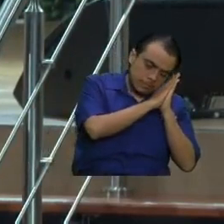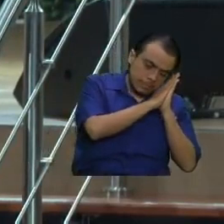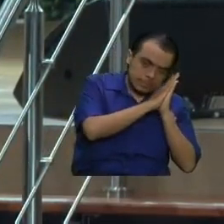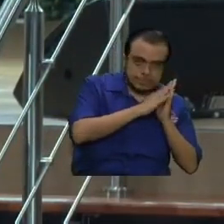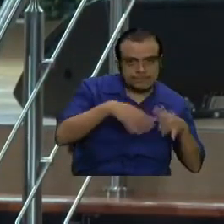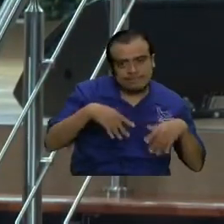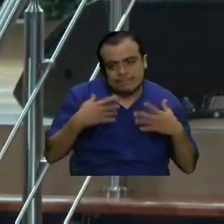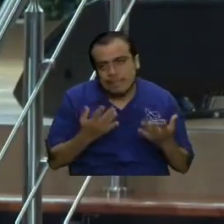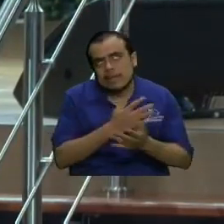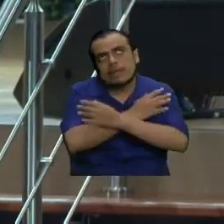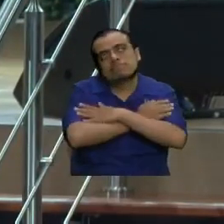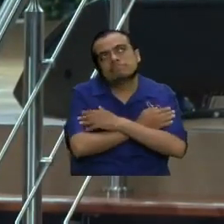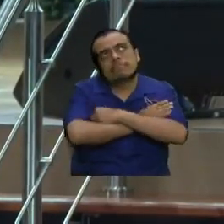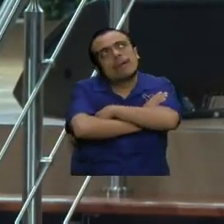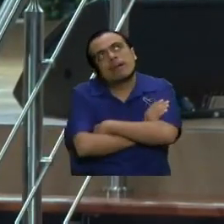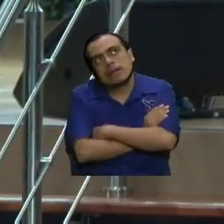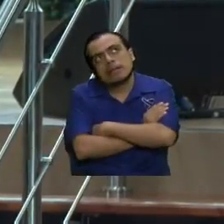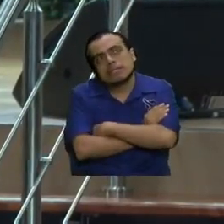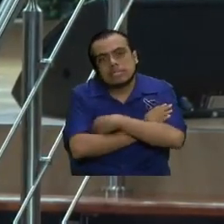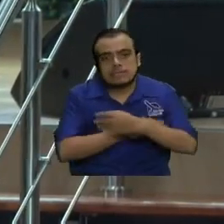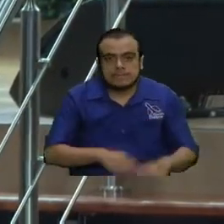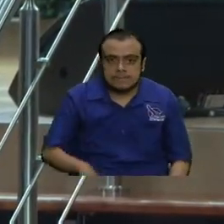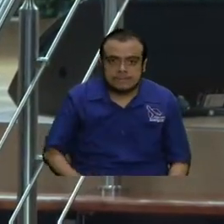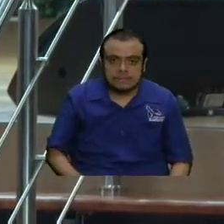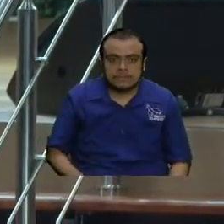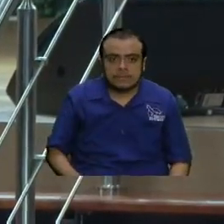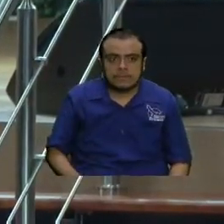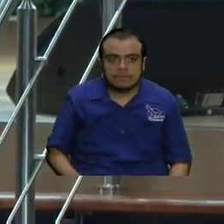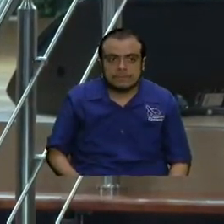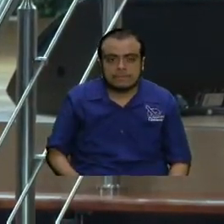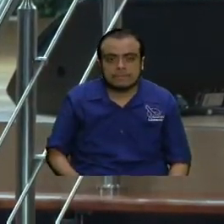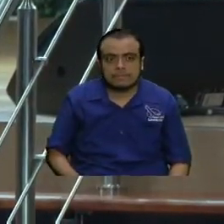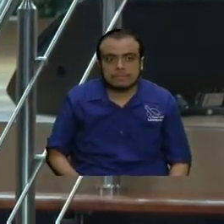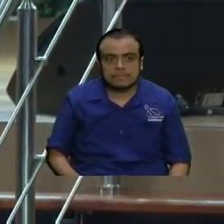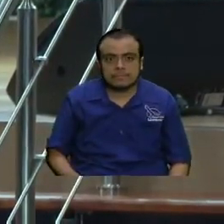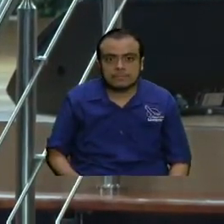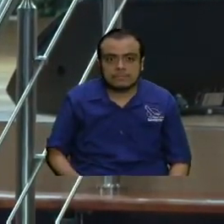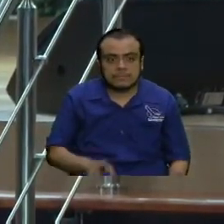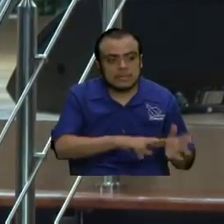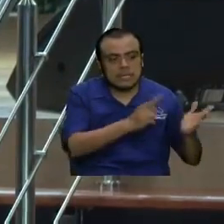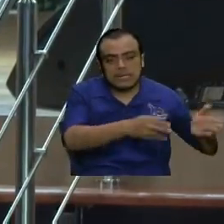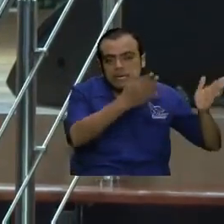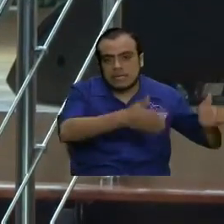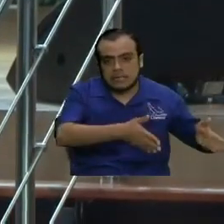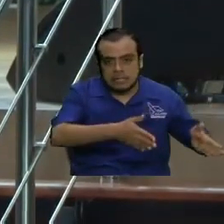del conformismo y están en su zona de confort religiosa